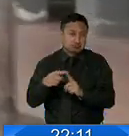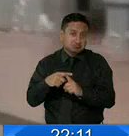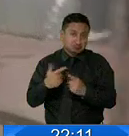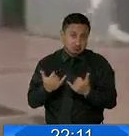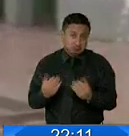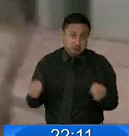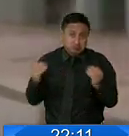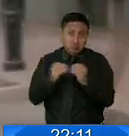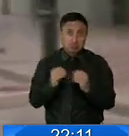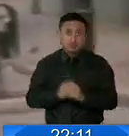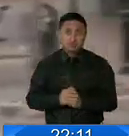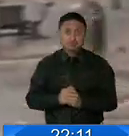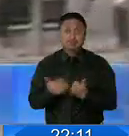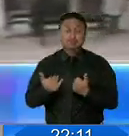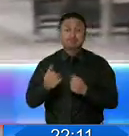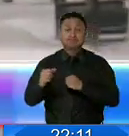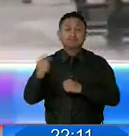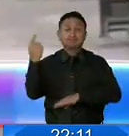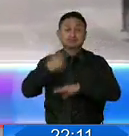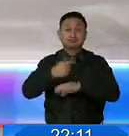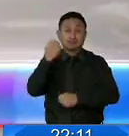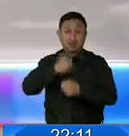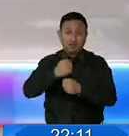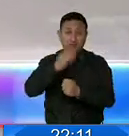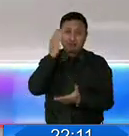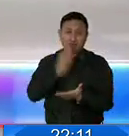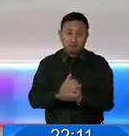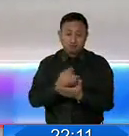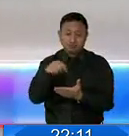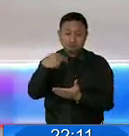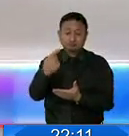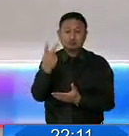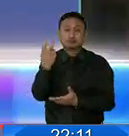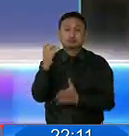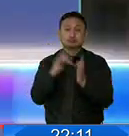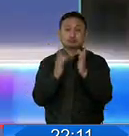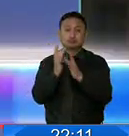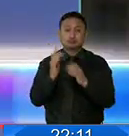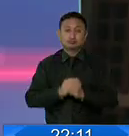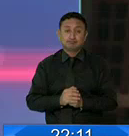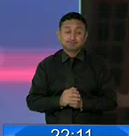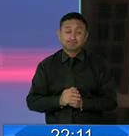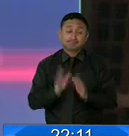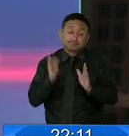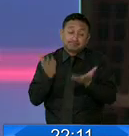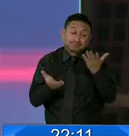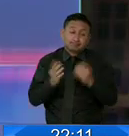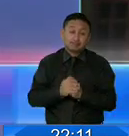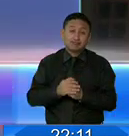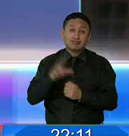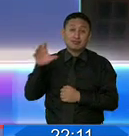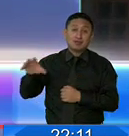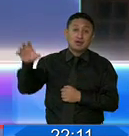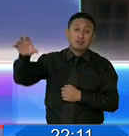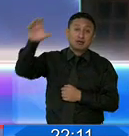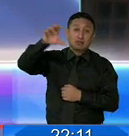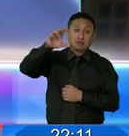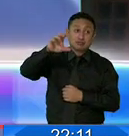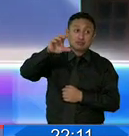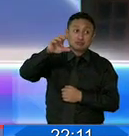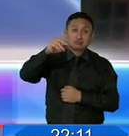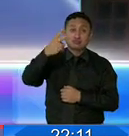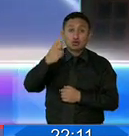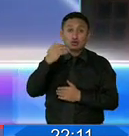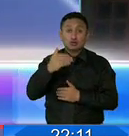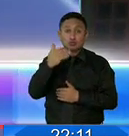Por ahora la suspensión de la jornada laboral se mantiene hasta el 12 de abril. Probablemente la mayoría de provincias luego del 12